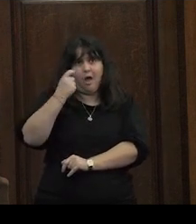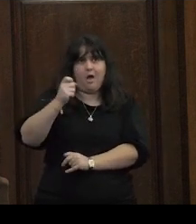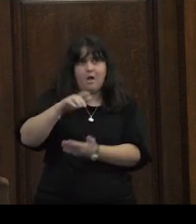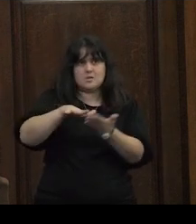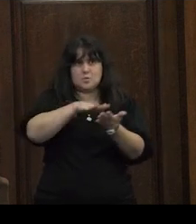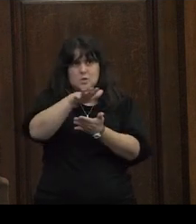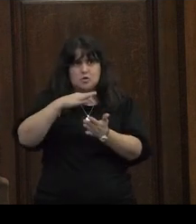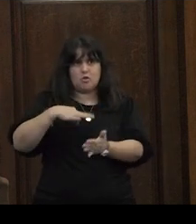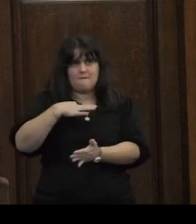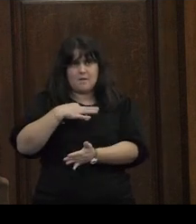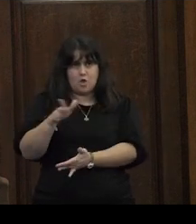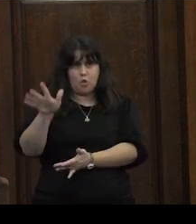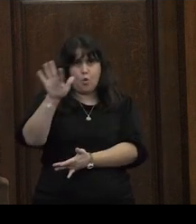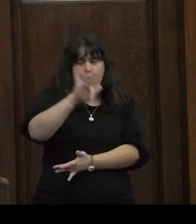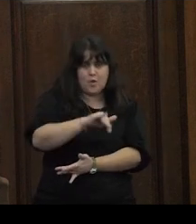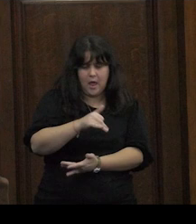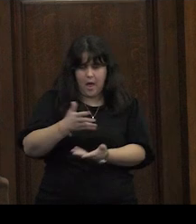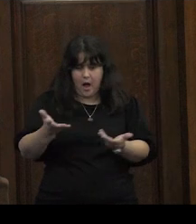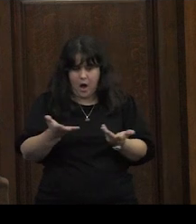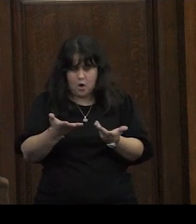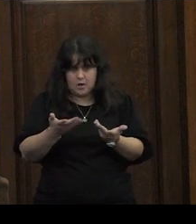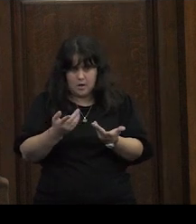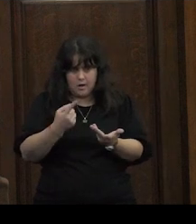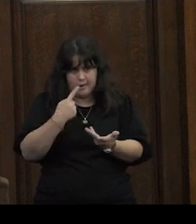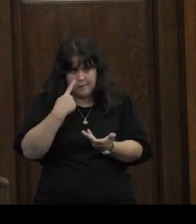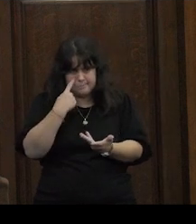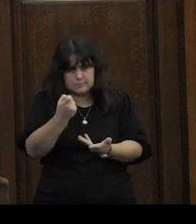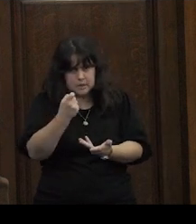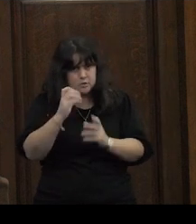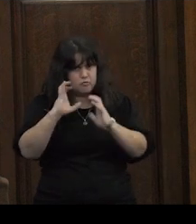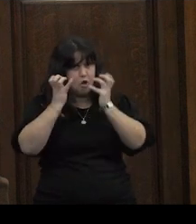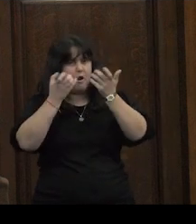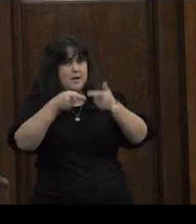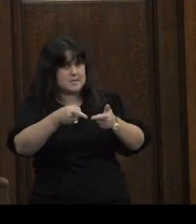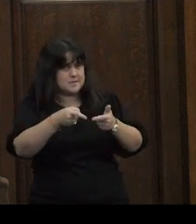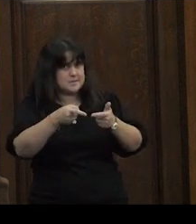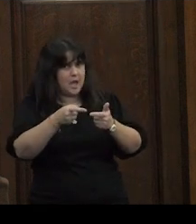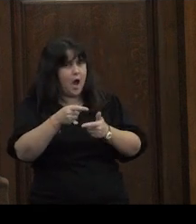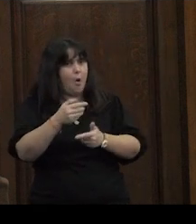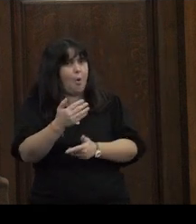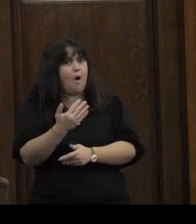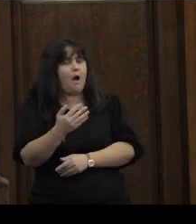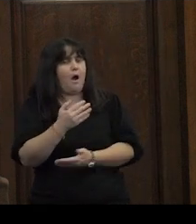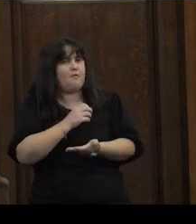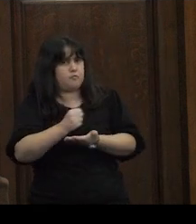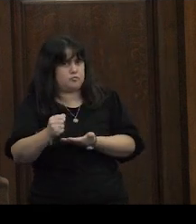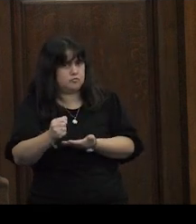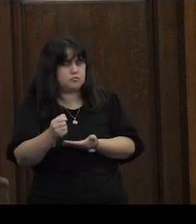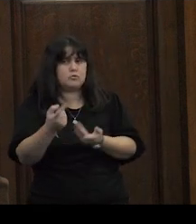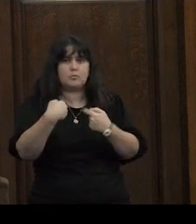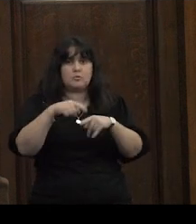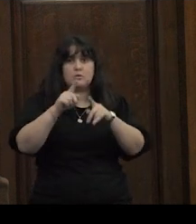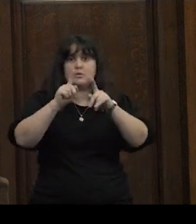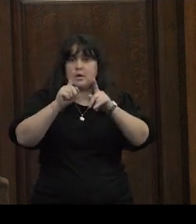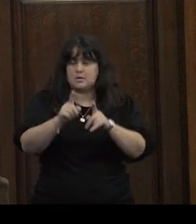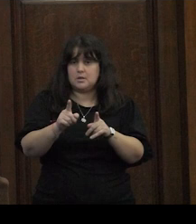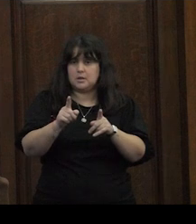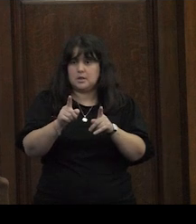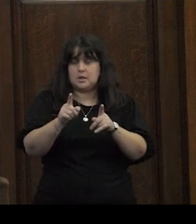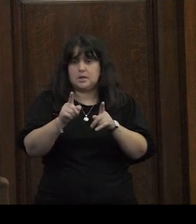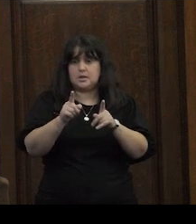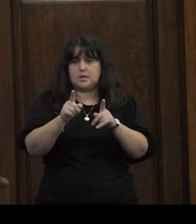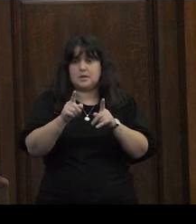escenas de la vida cotidiana hoy en clave de violencia y de abuso pero también